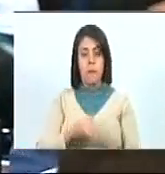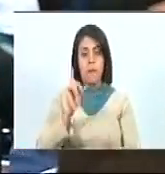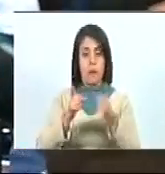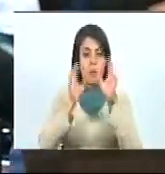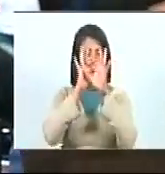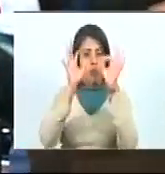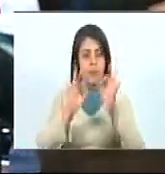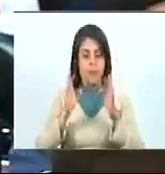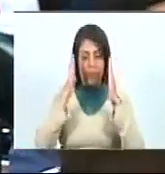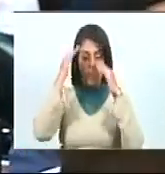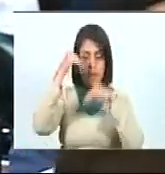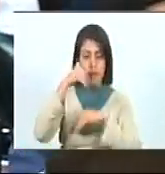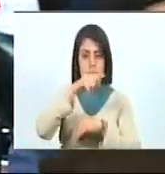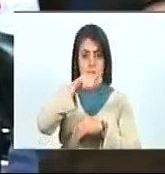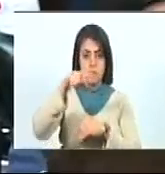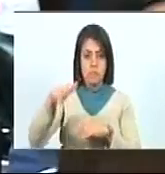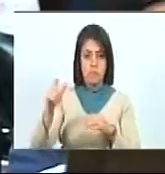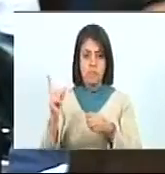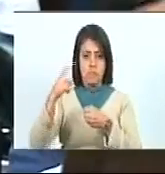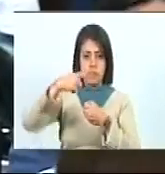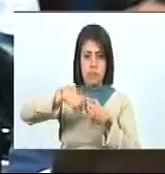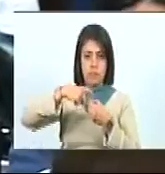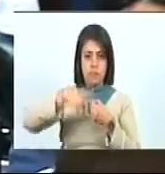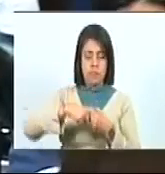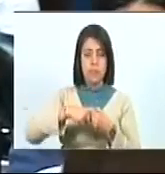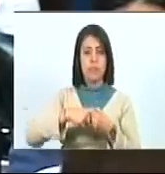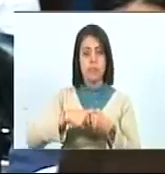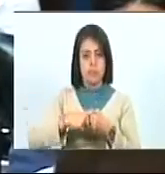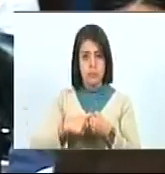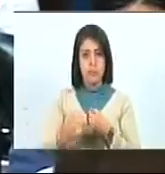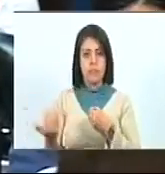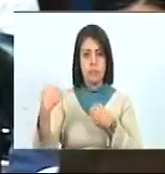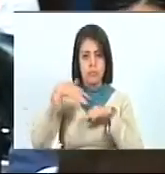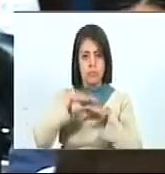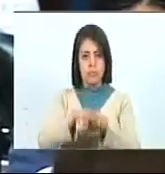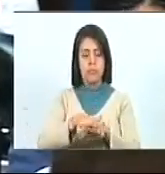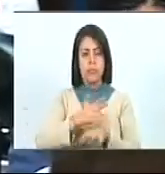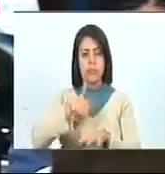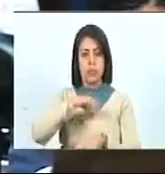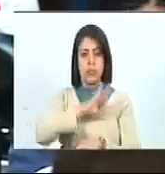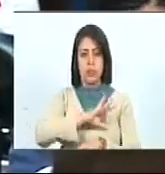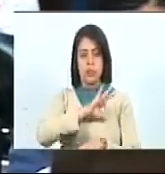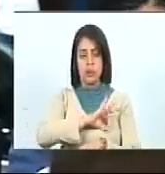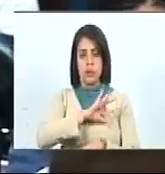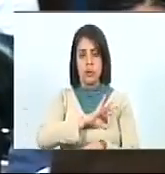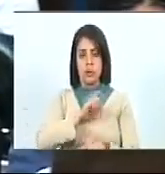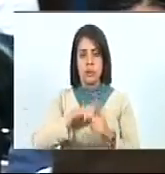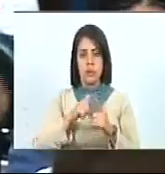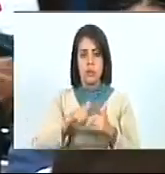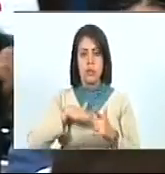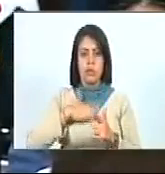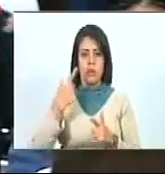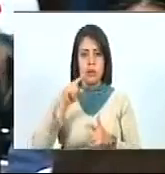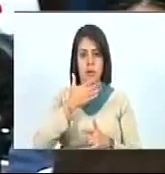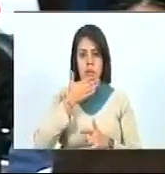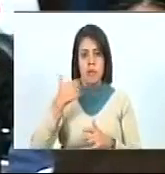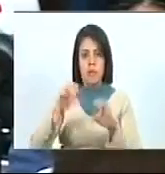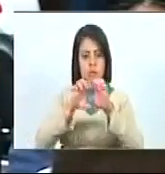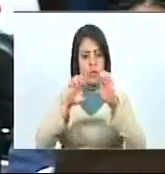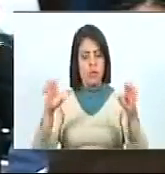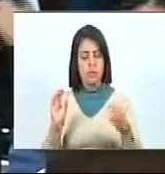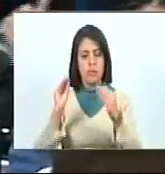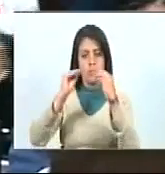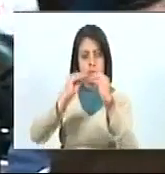alguna u otra manera la atención, la incorporación y la inclusión a nuestra sociedad para que tengan una educación más